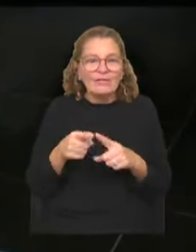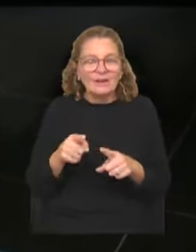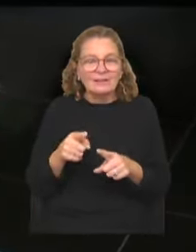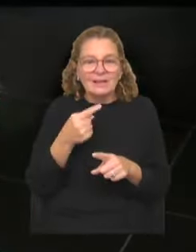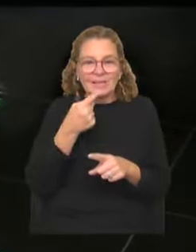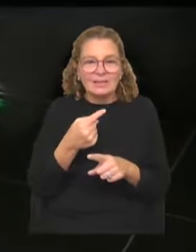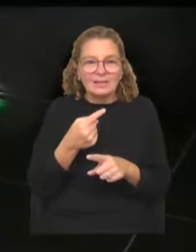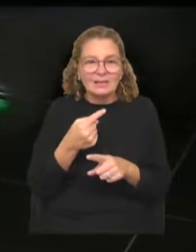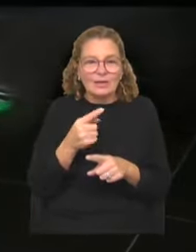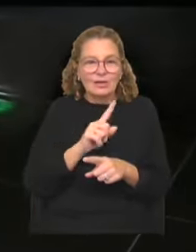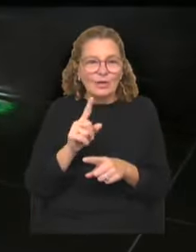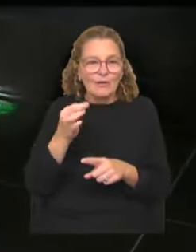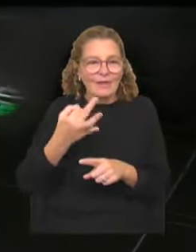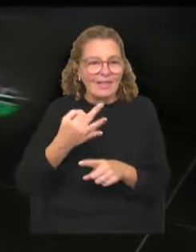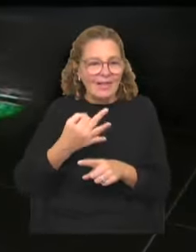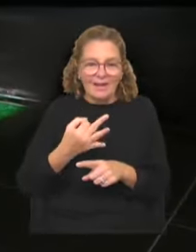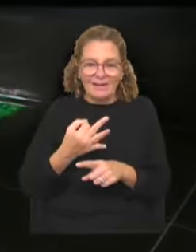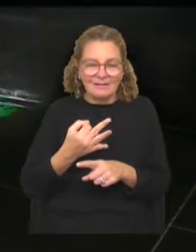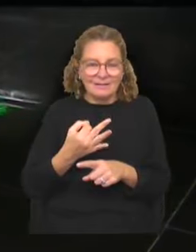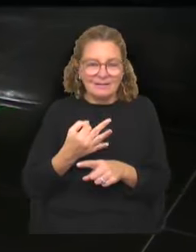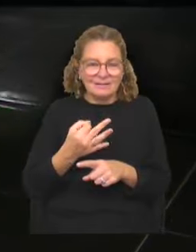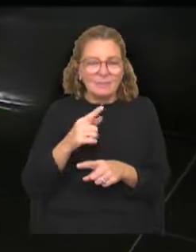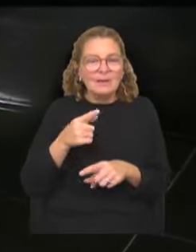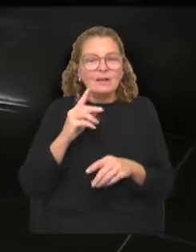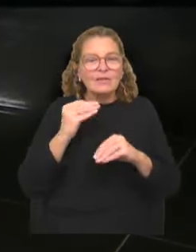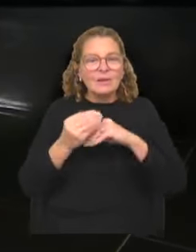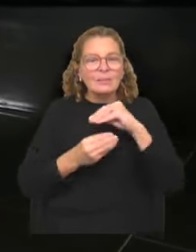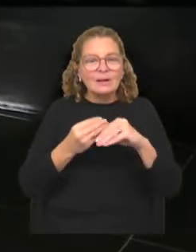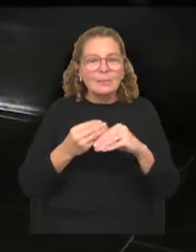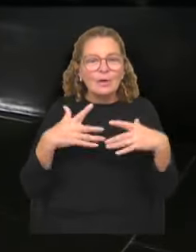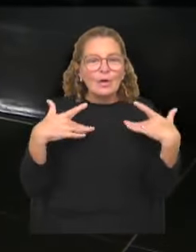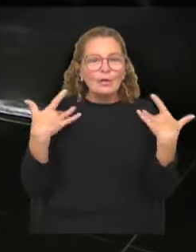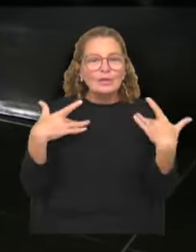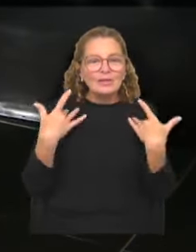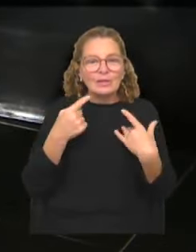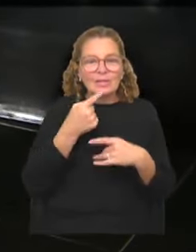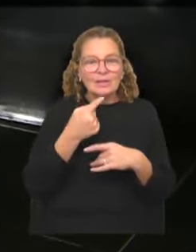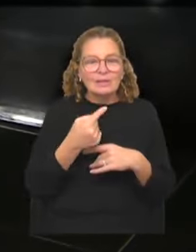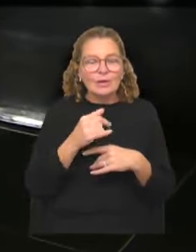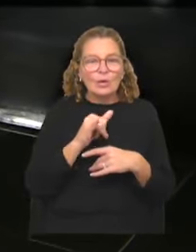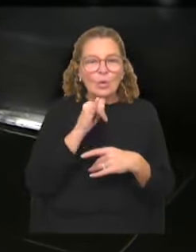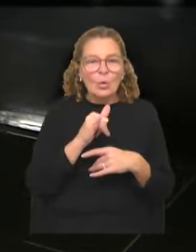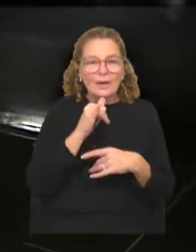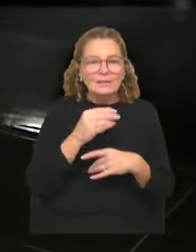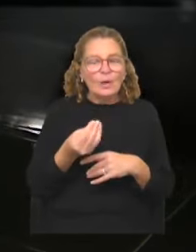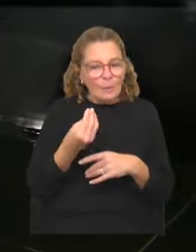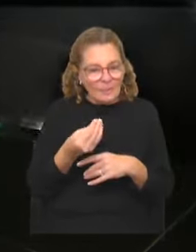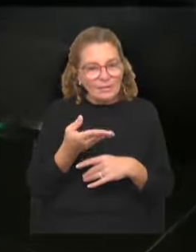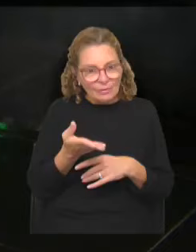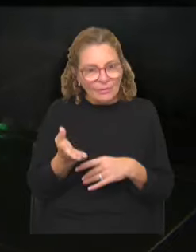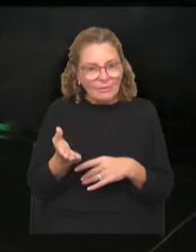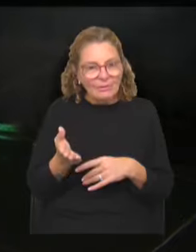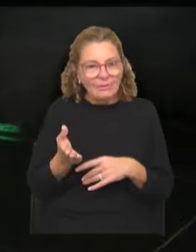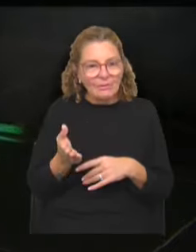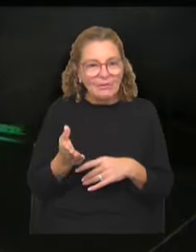dicen cosas que no es verdad. Incluso los familiares quedaron contentos de decir, cuentan lo que pasó, ¿no?